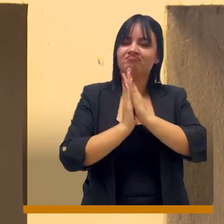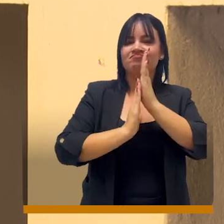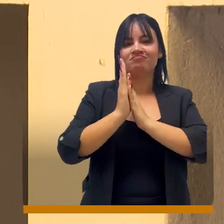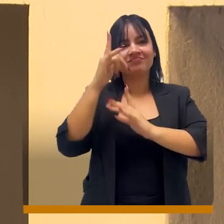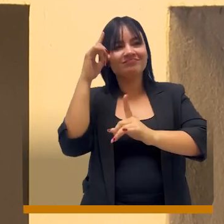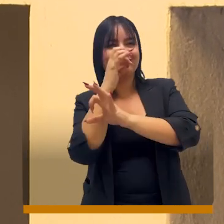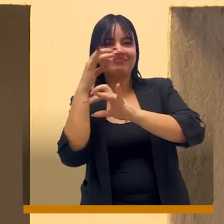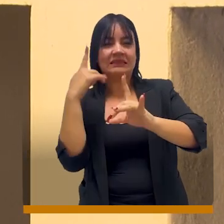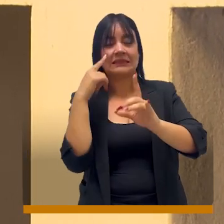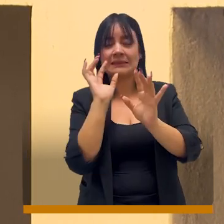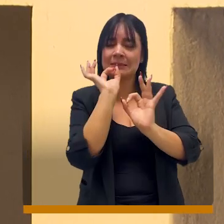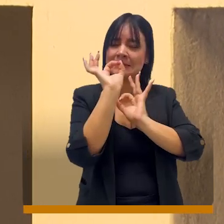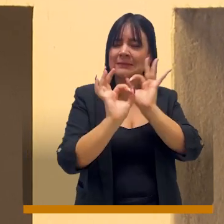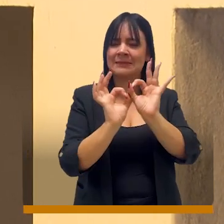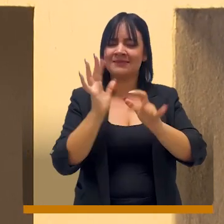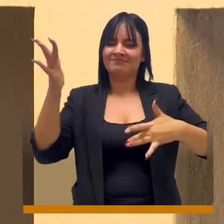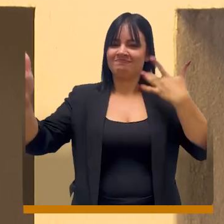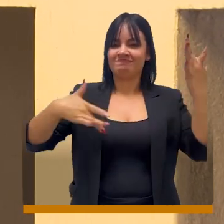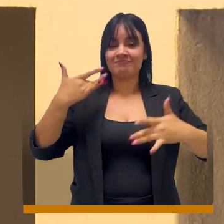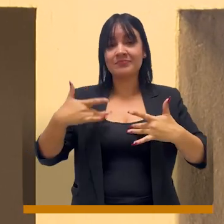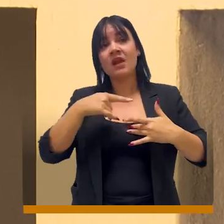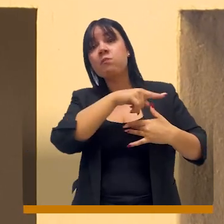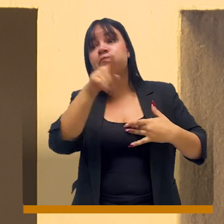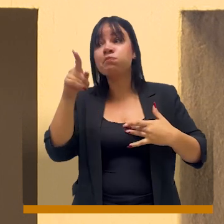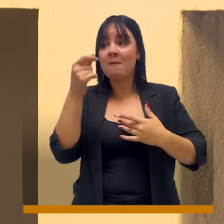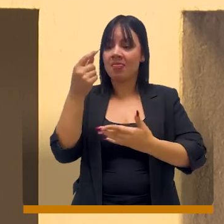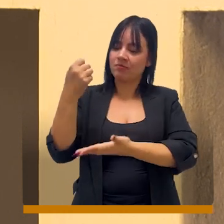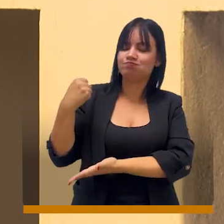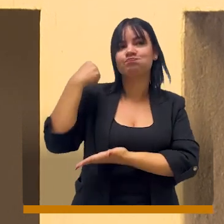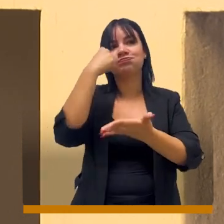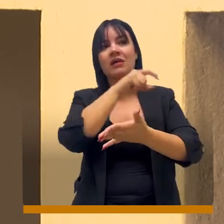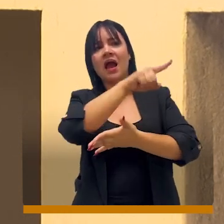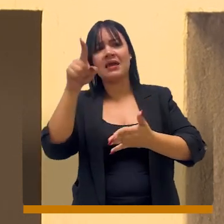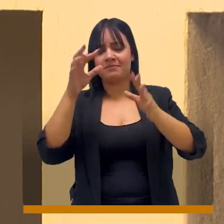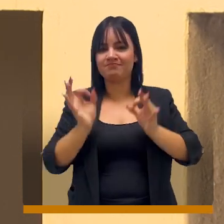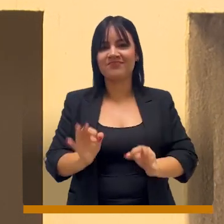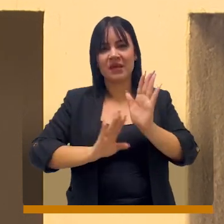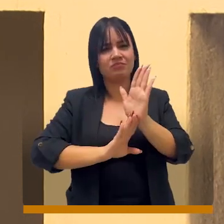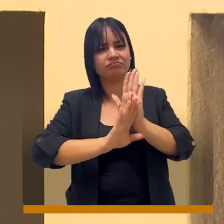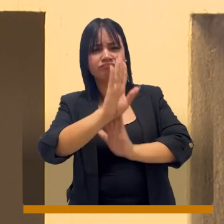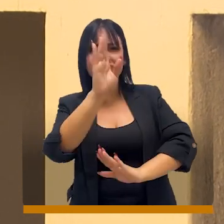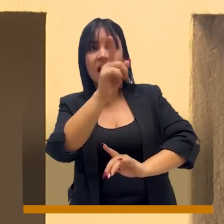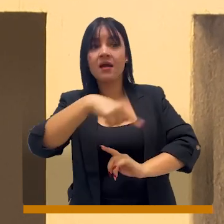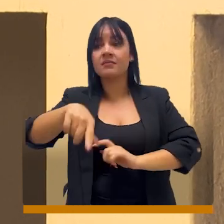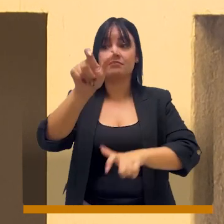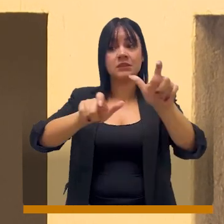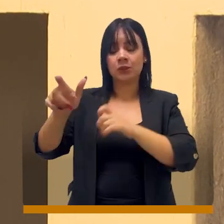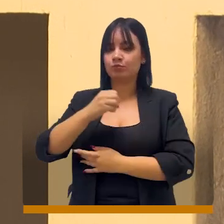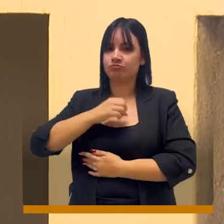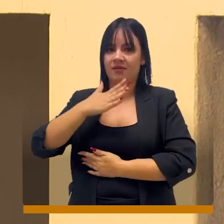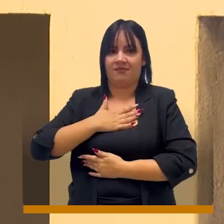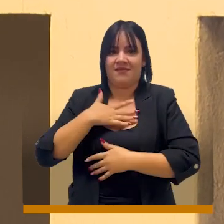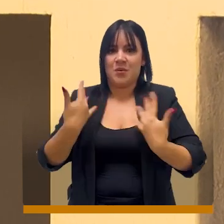obra con esperanza, con detalle y con entusiasmo. Que cada peso invertido se refleje en desarrollo, que